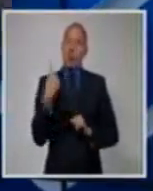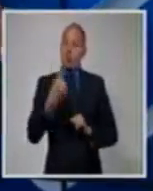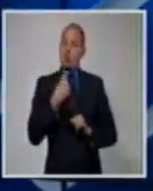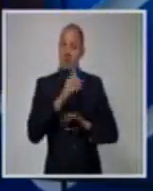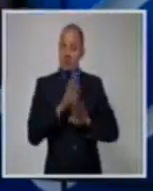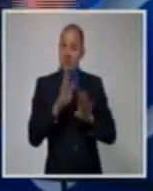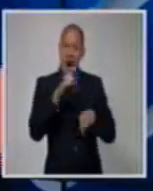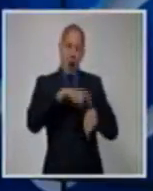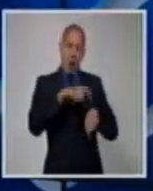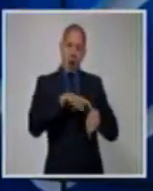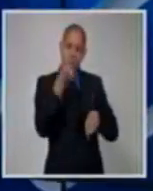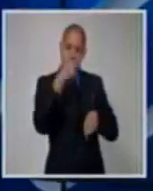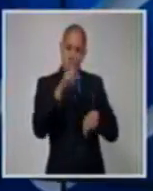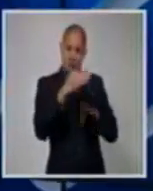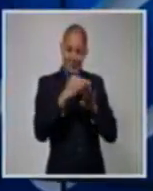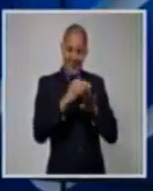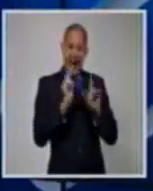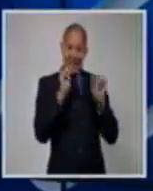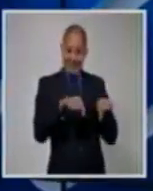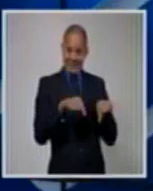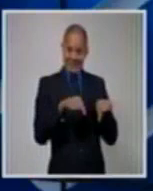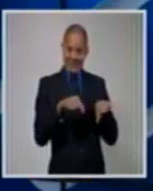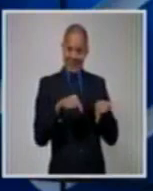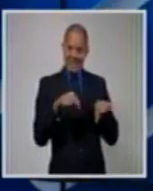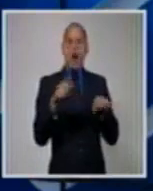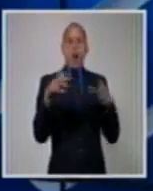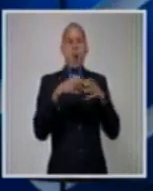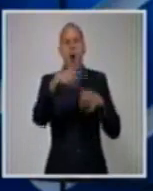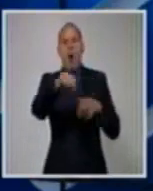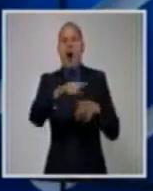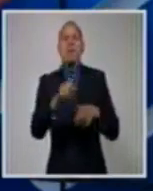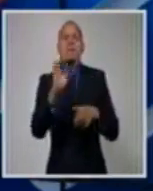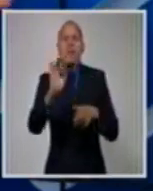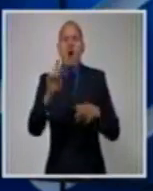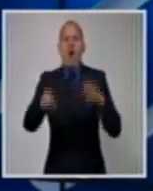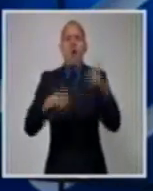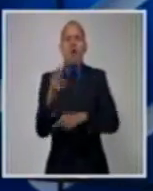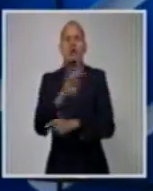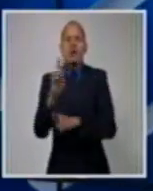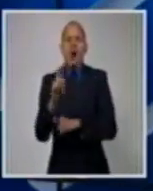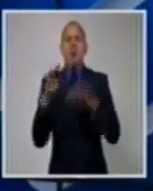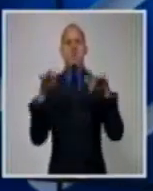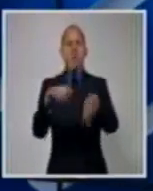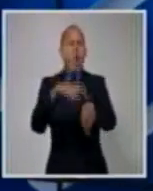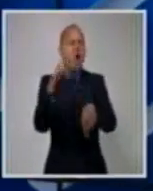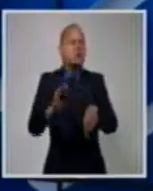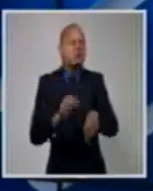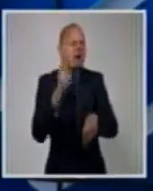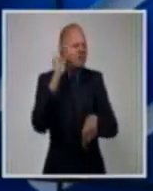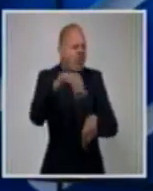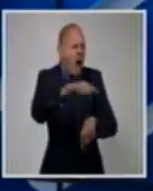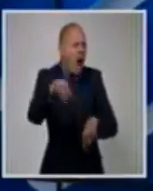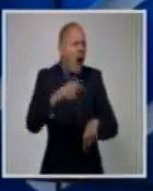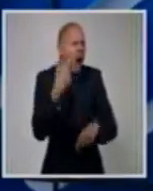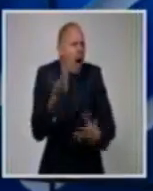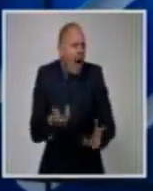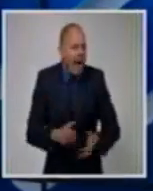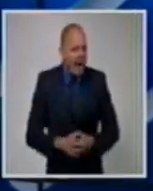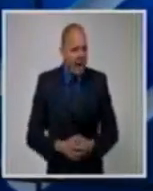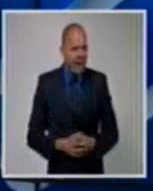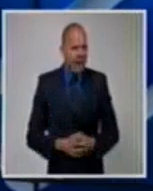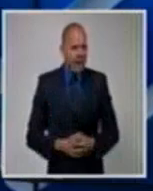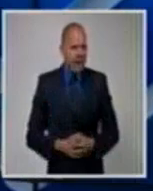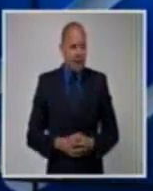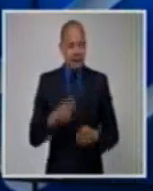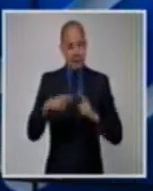¿a quién no le interesa que haya diálogo? Y yo quiero hablarte de eso porque hoy efectivamente lo que estamos viendo es la punta del iceberg, es la supuesta violencia